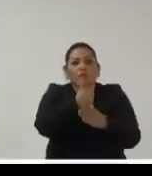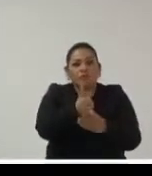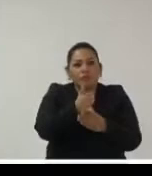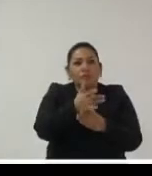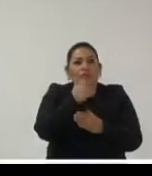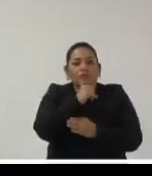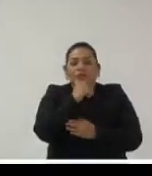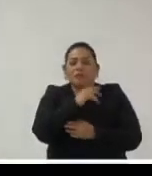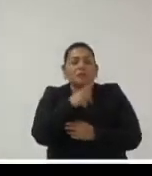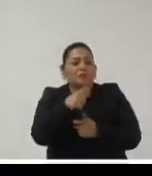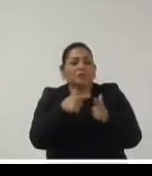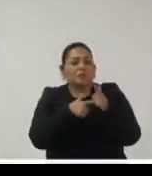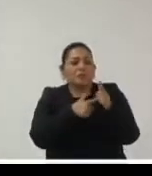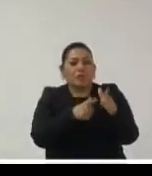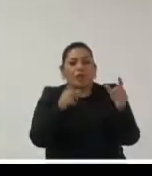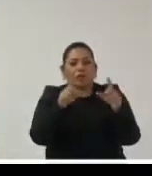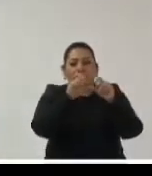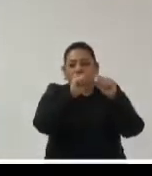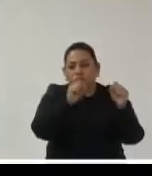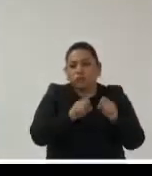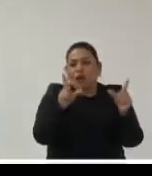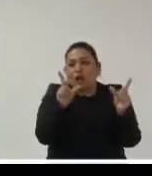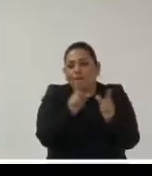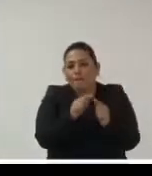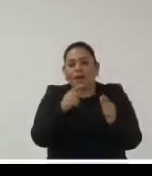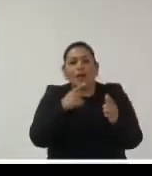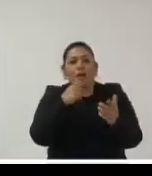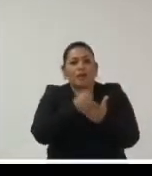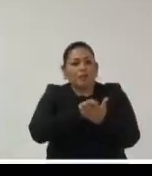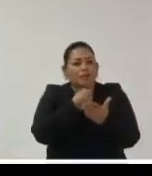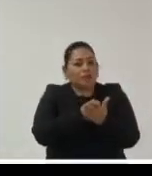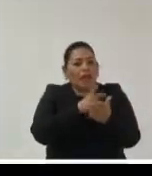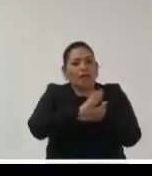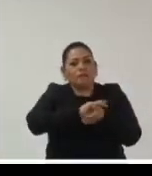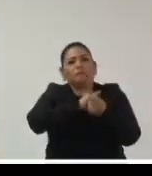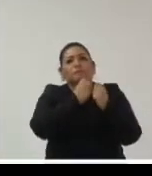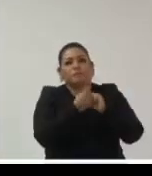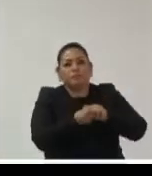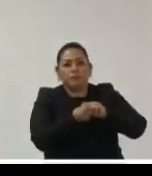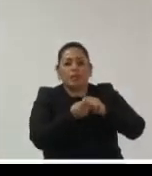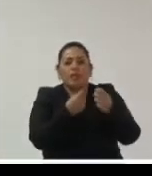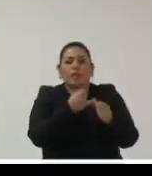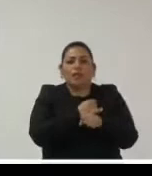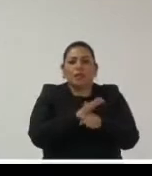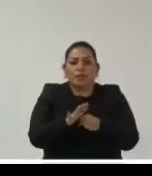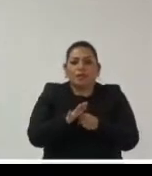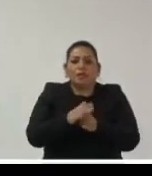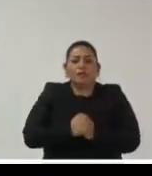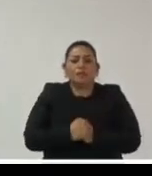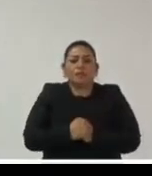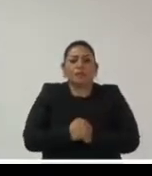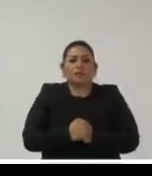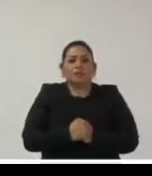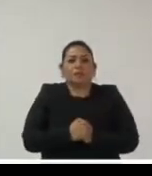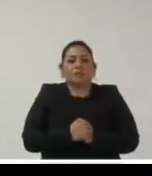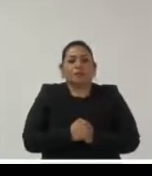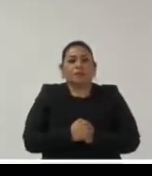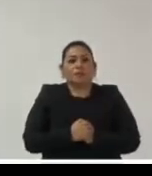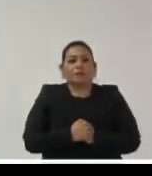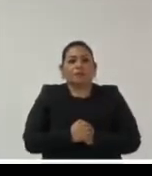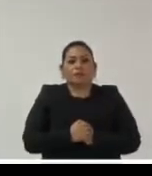regular y sistemática vamos a tener que estar transformándose transformando esos conjuntos